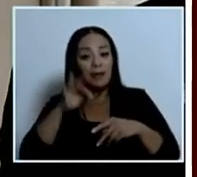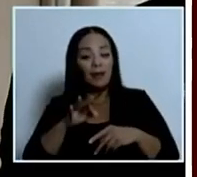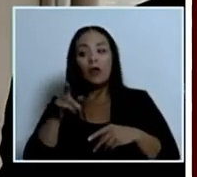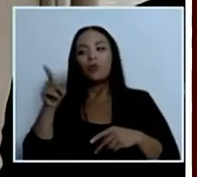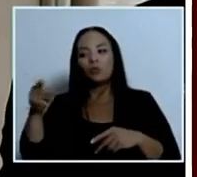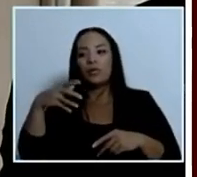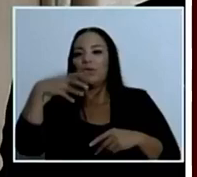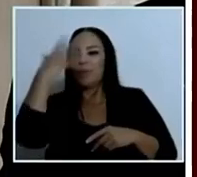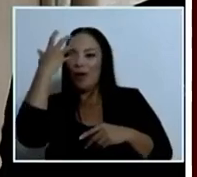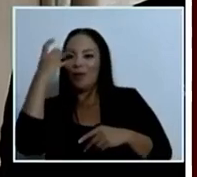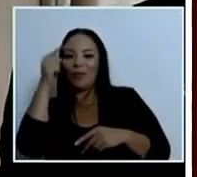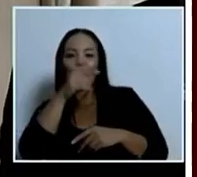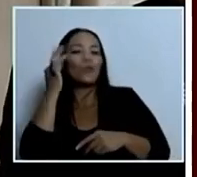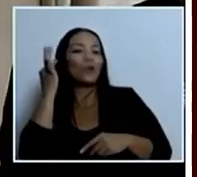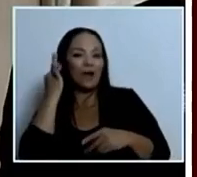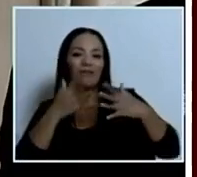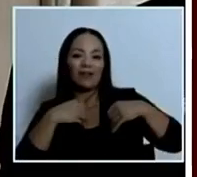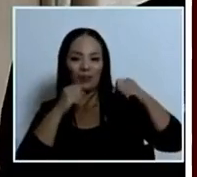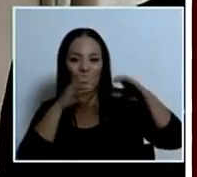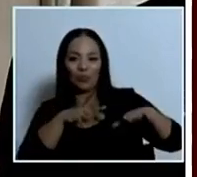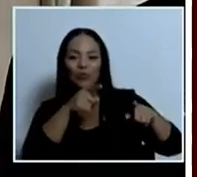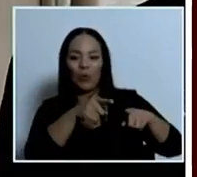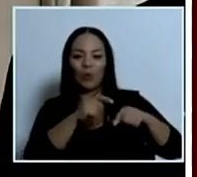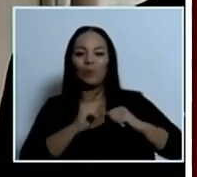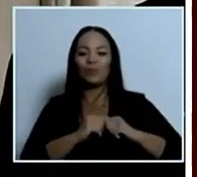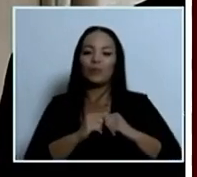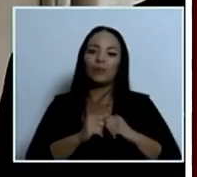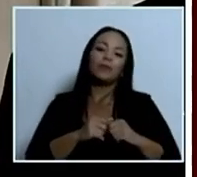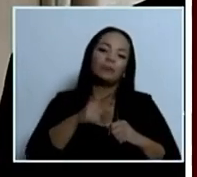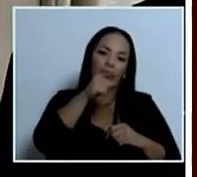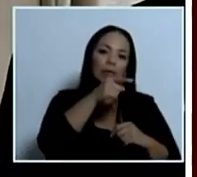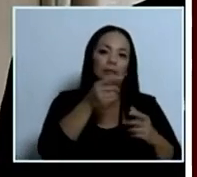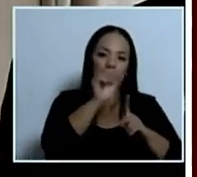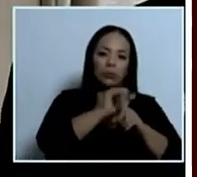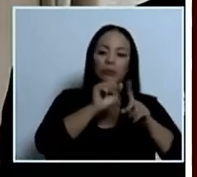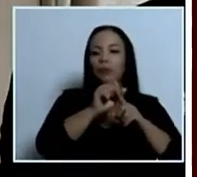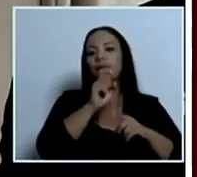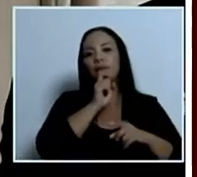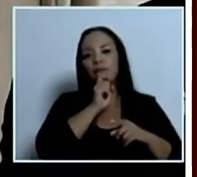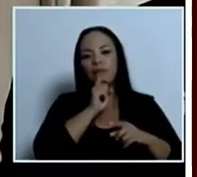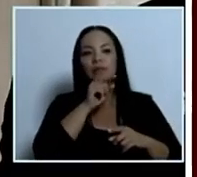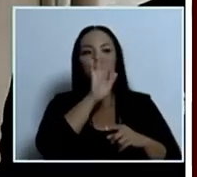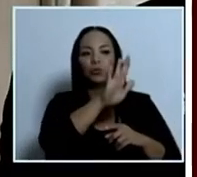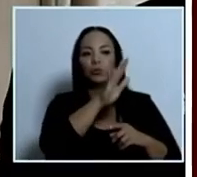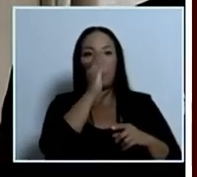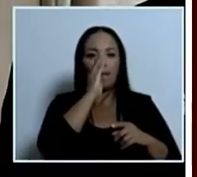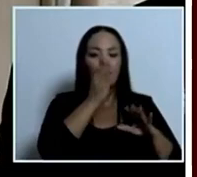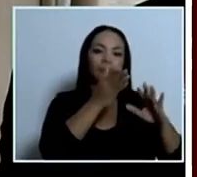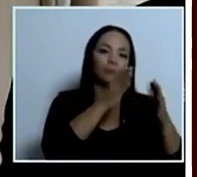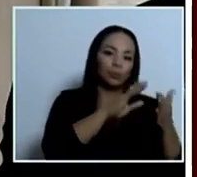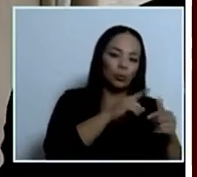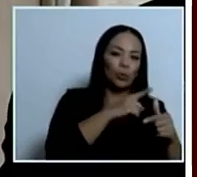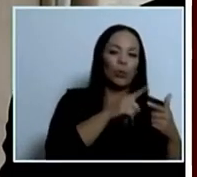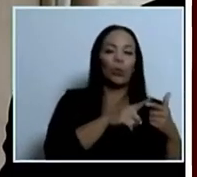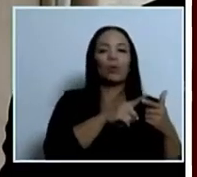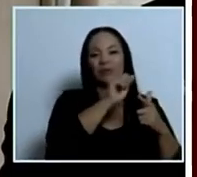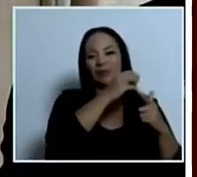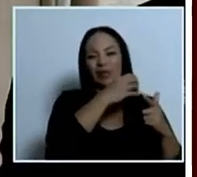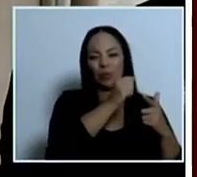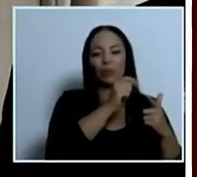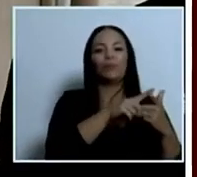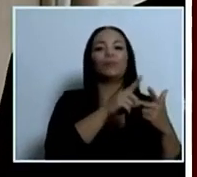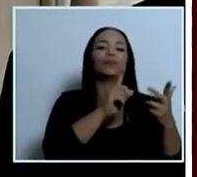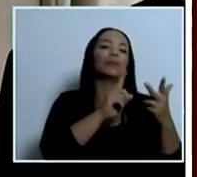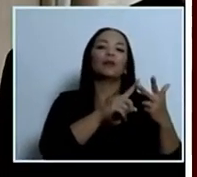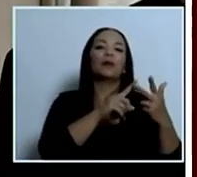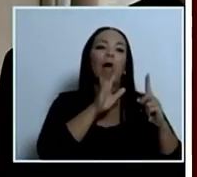que ella tuvo cuando renunció que tiene que ver con la salud de su mamá el acoso cruel de tres medios de comunicación que la gente lo